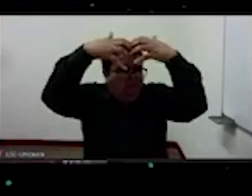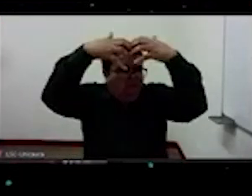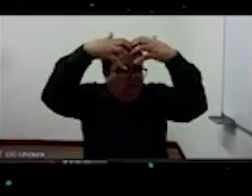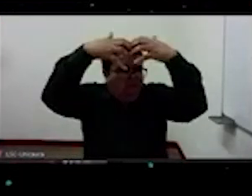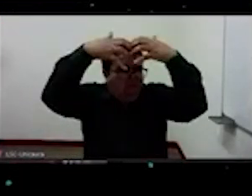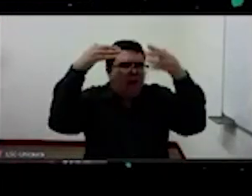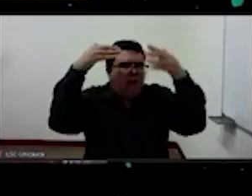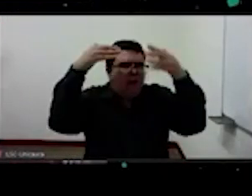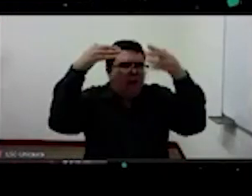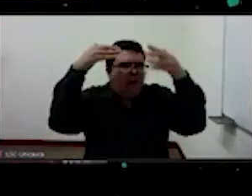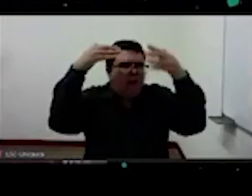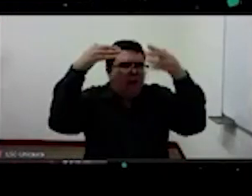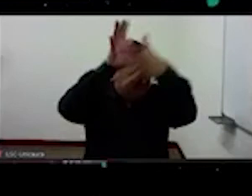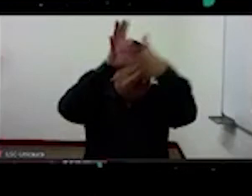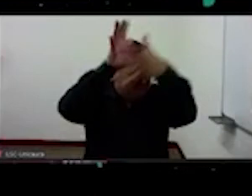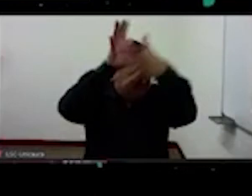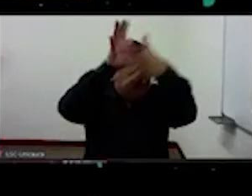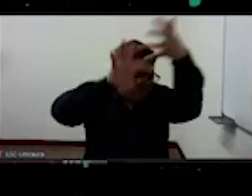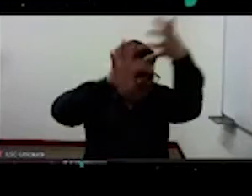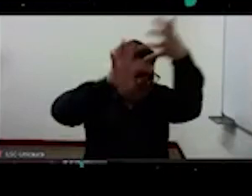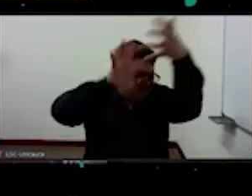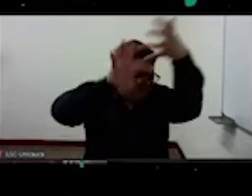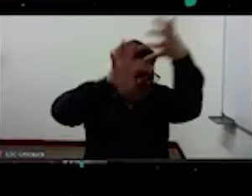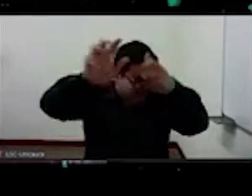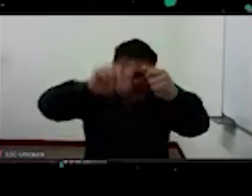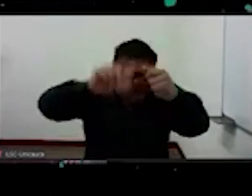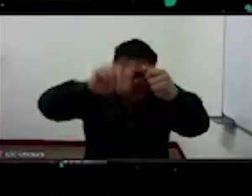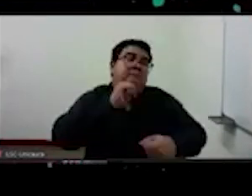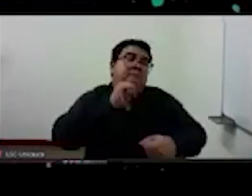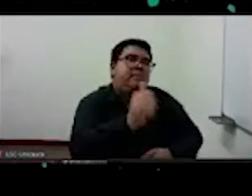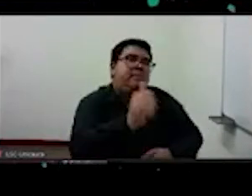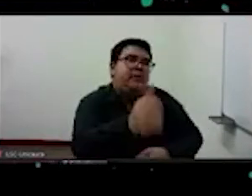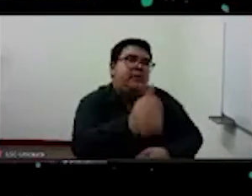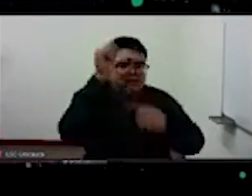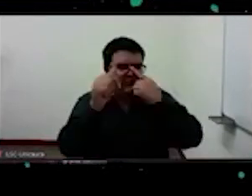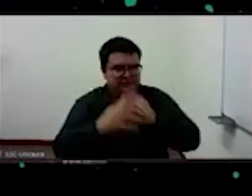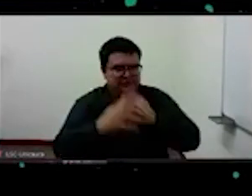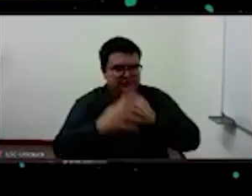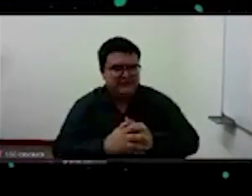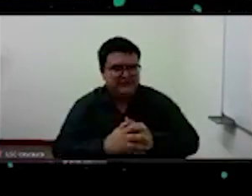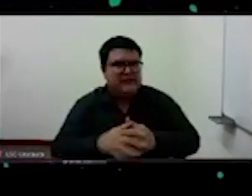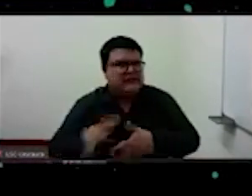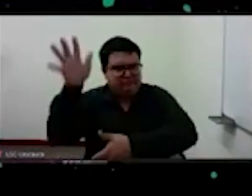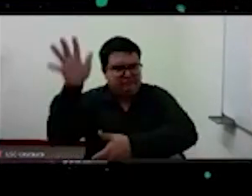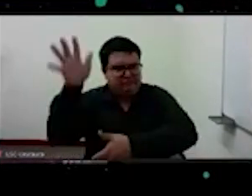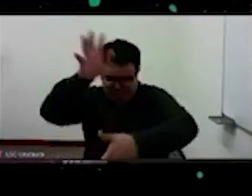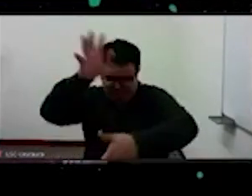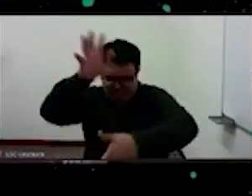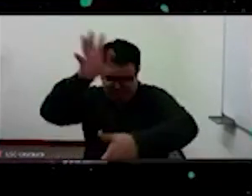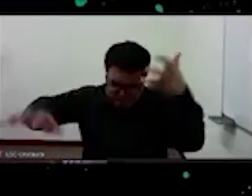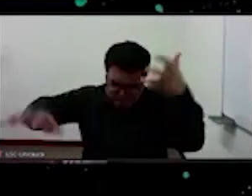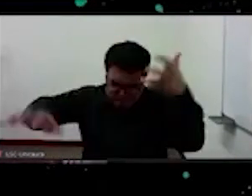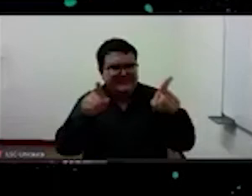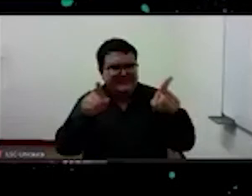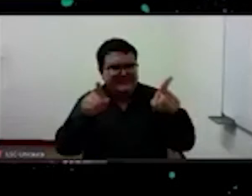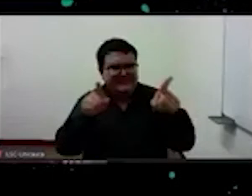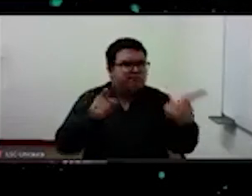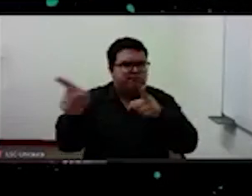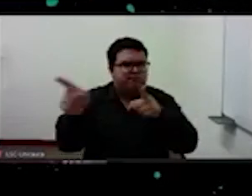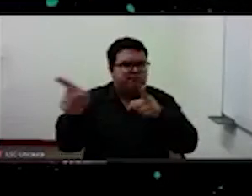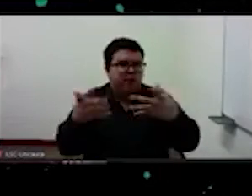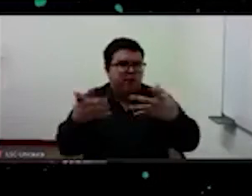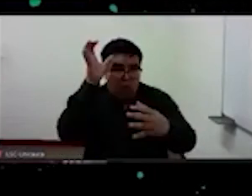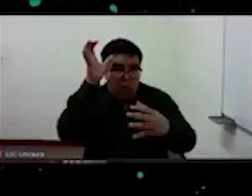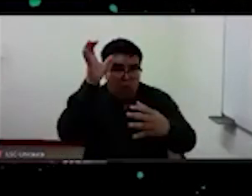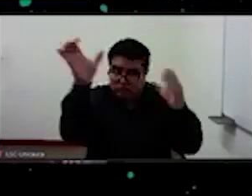más caótica el automa y el caos son dos conceptos